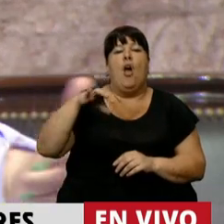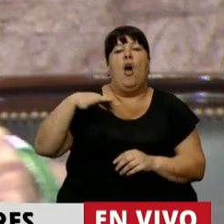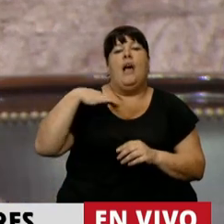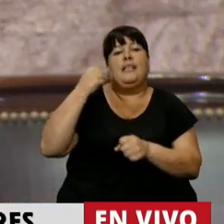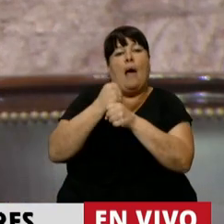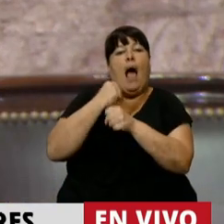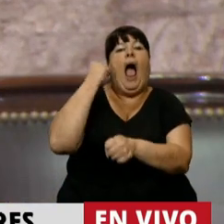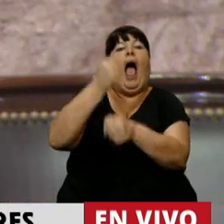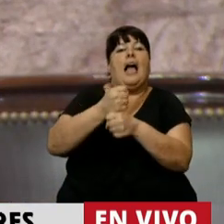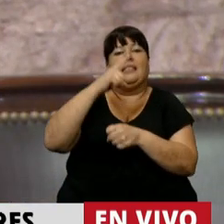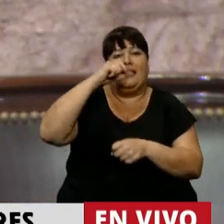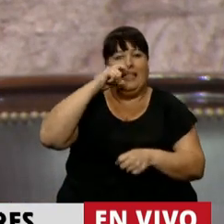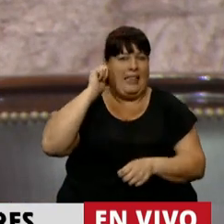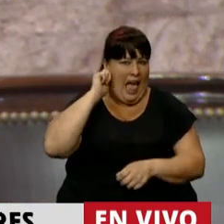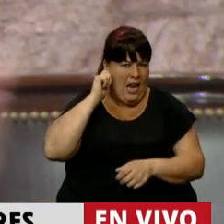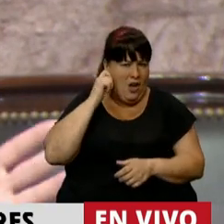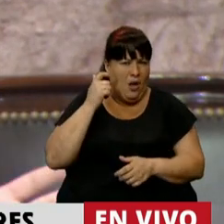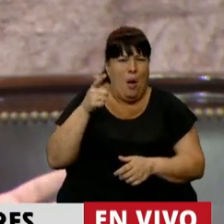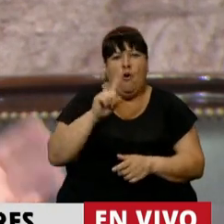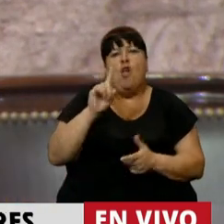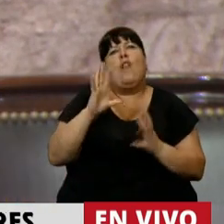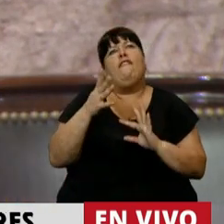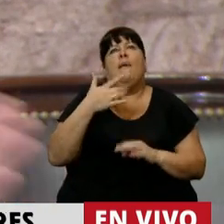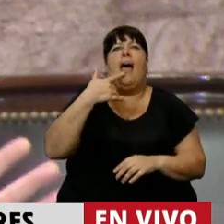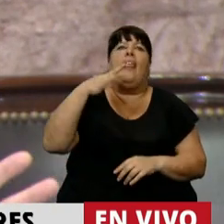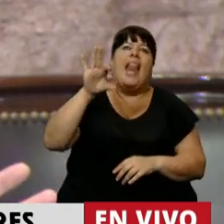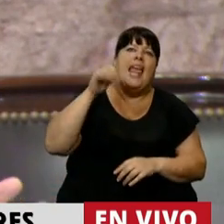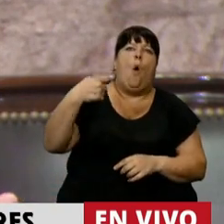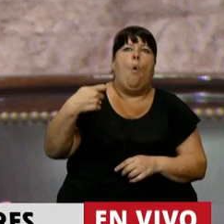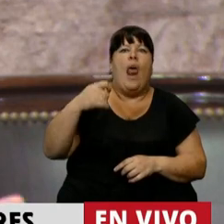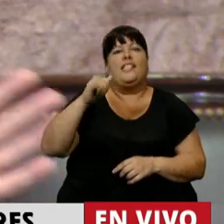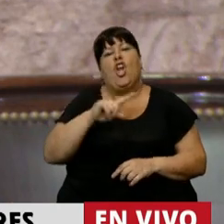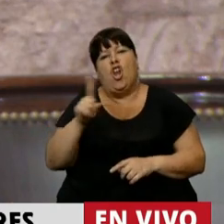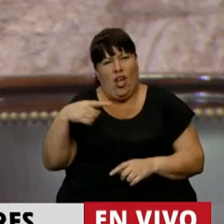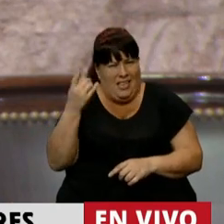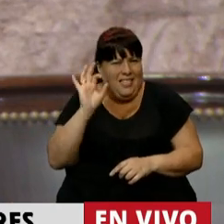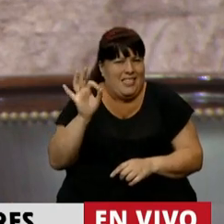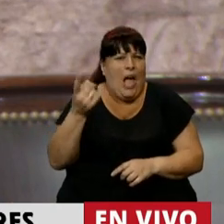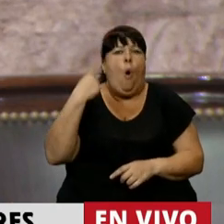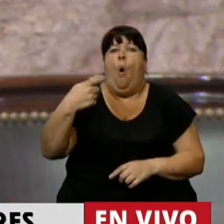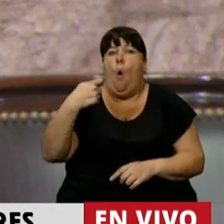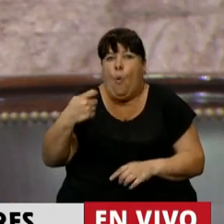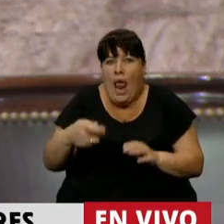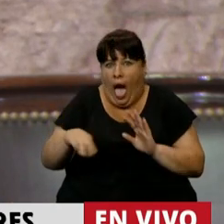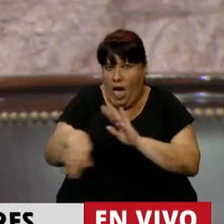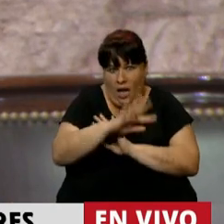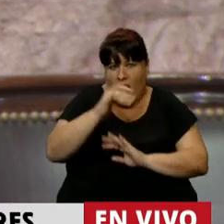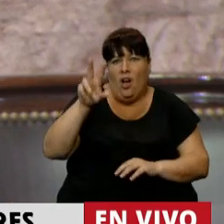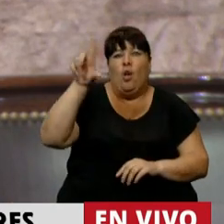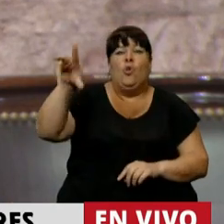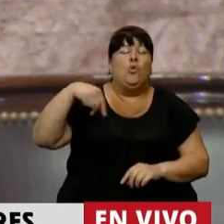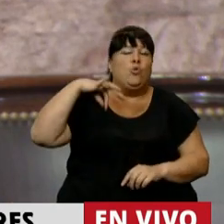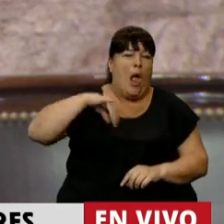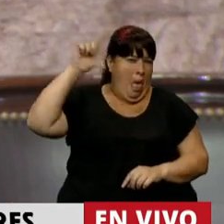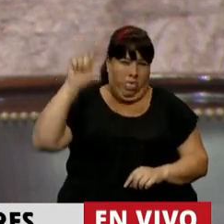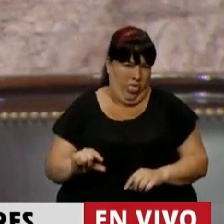vida laboral hasta los 70 años, pero eso no es una opción para los jubilados y jubiladas que saben que cuando se jubilen van a pasar a cobrar mucho